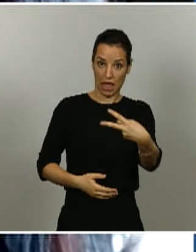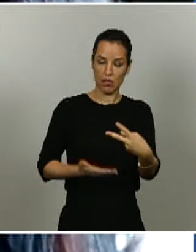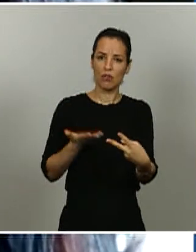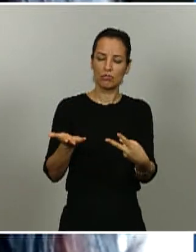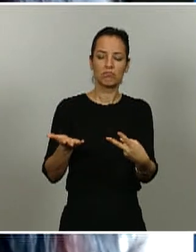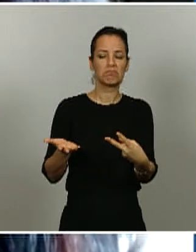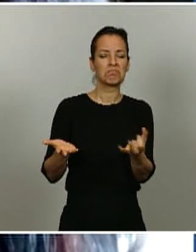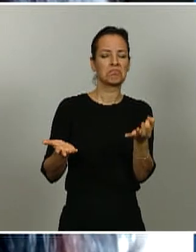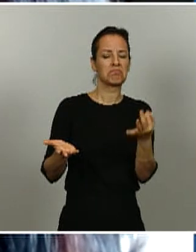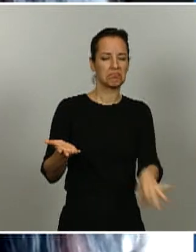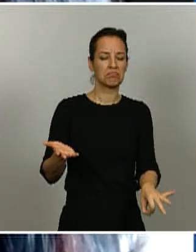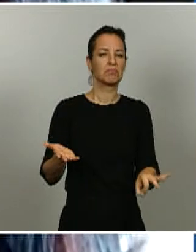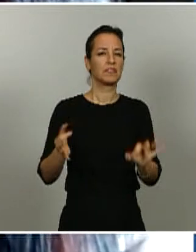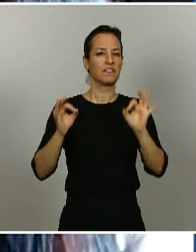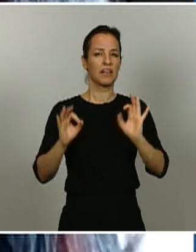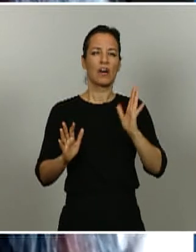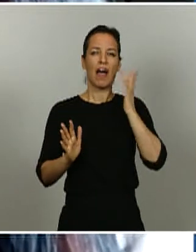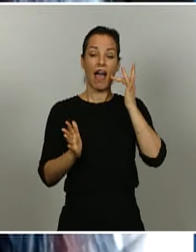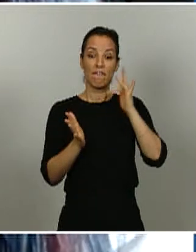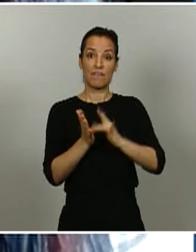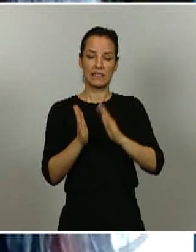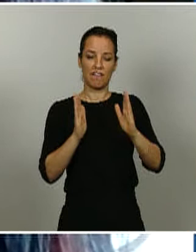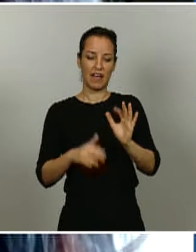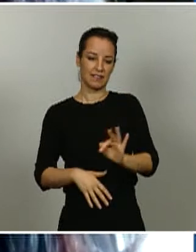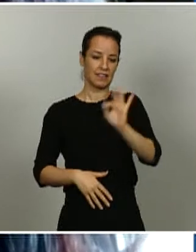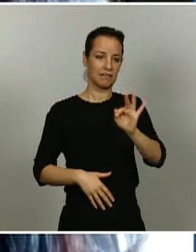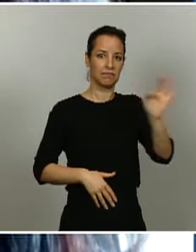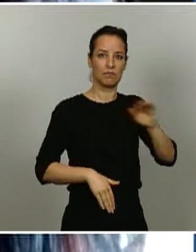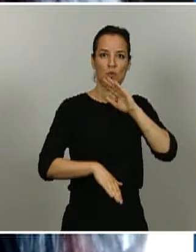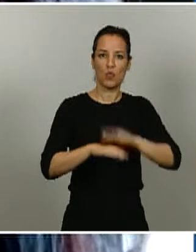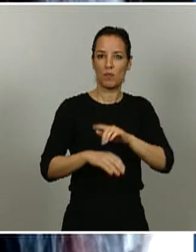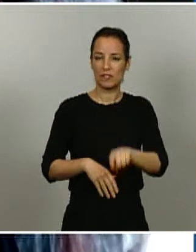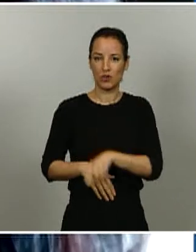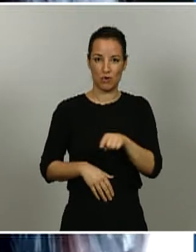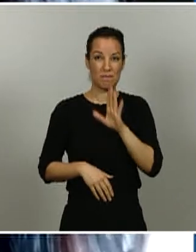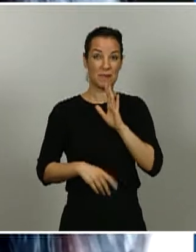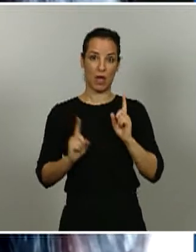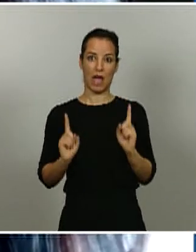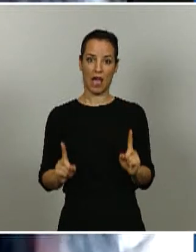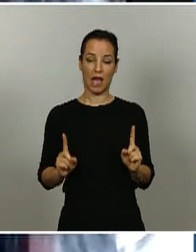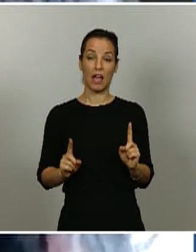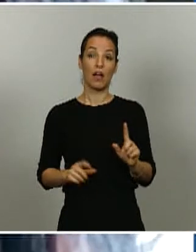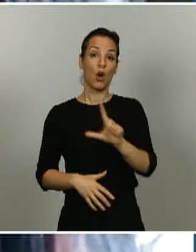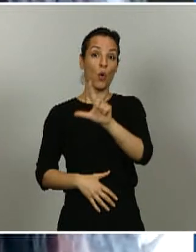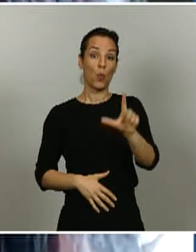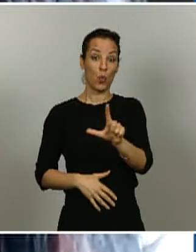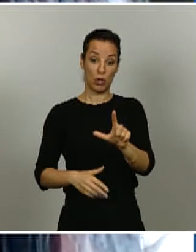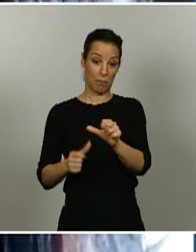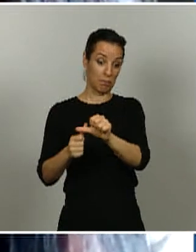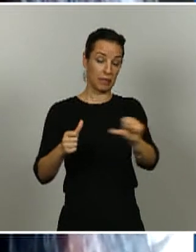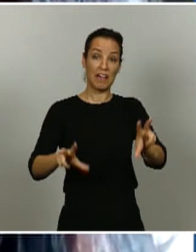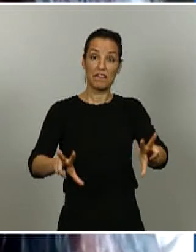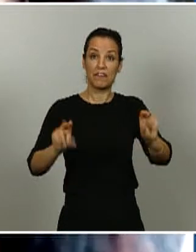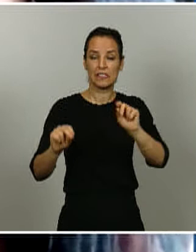previstas de las fases y que se completen a primeros del mes de julio. Y la segunda